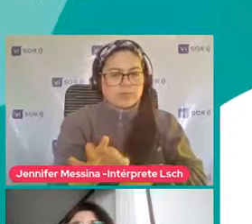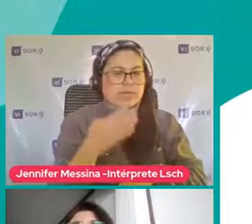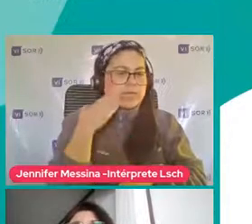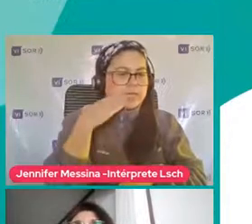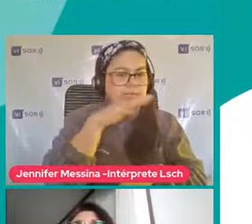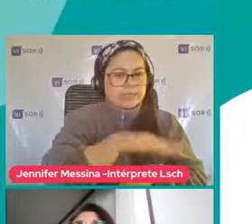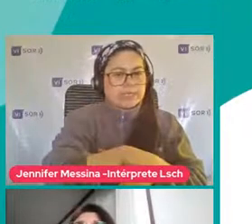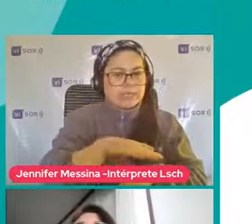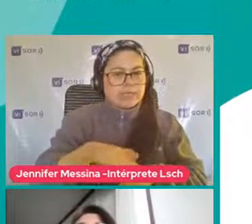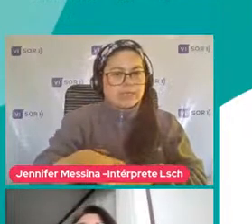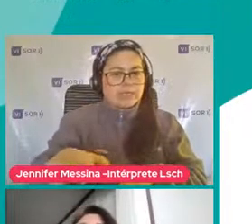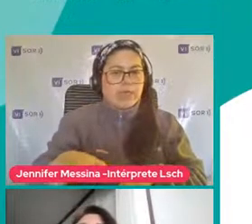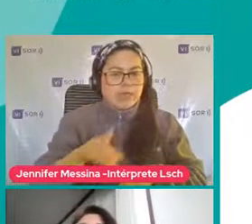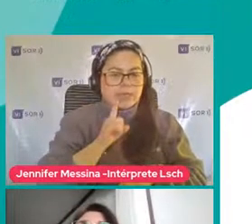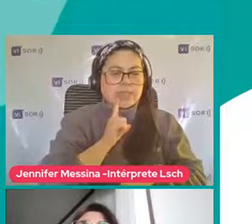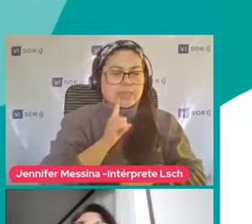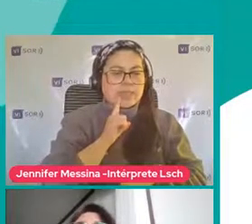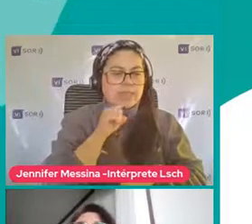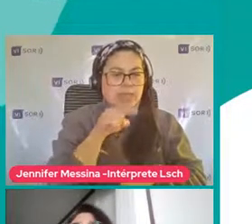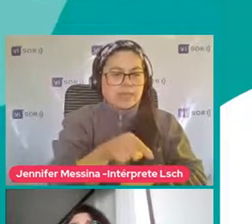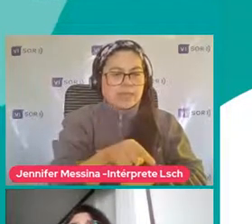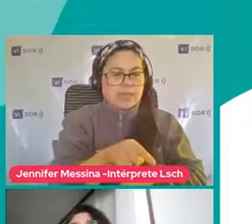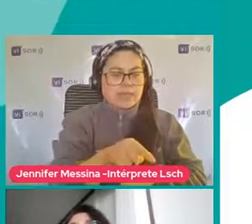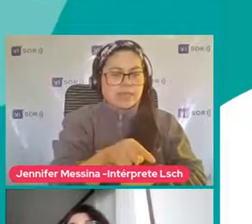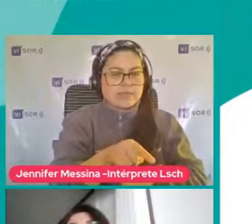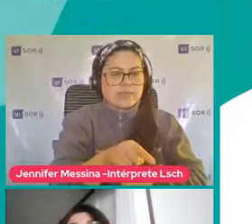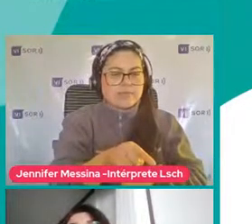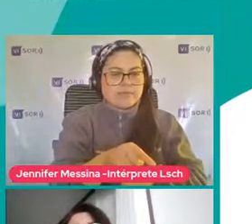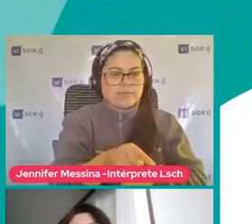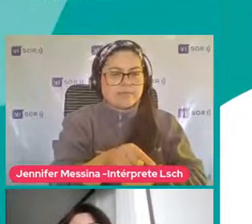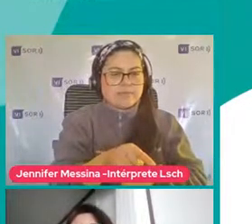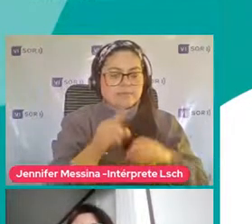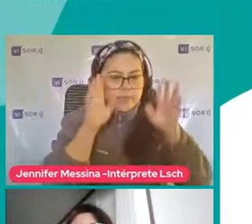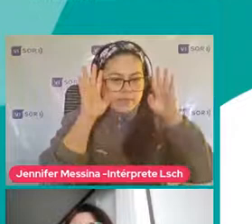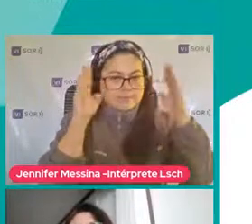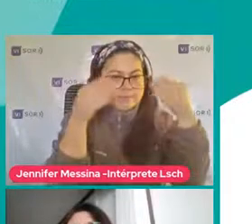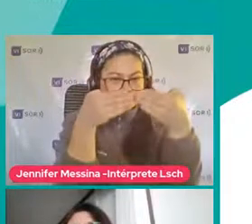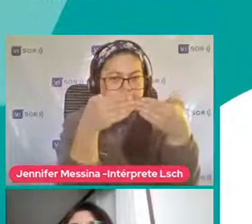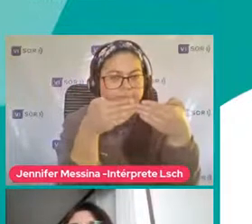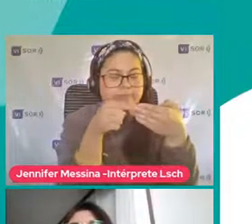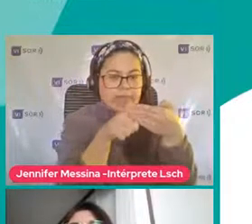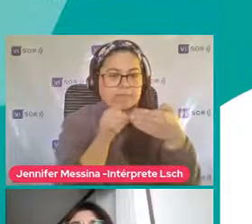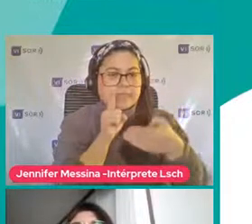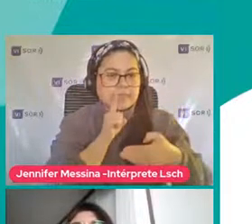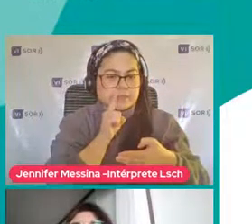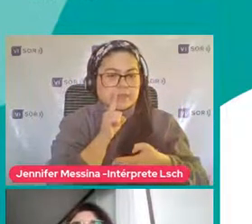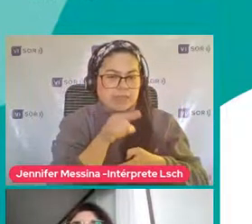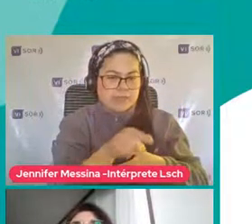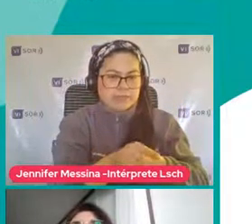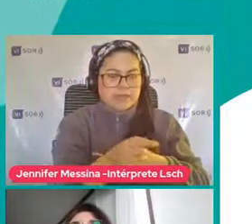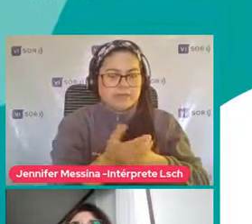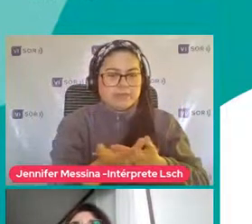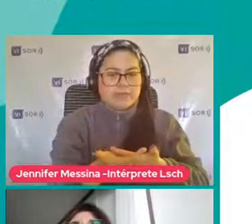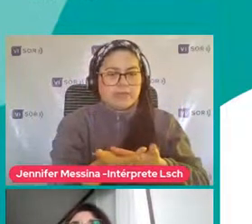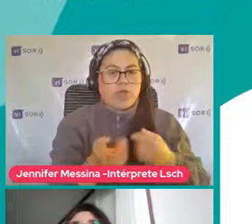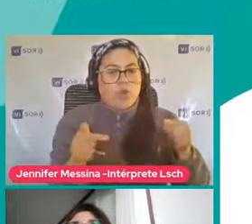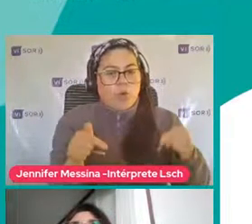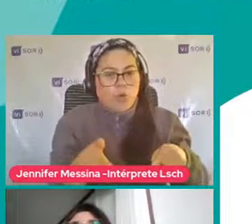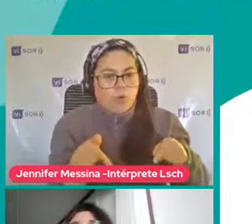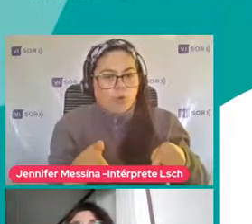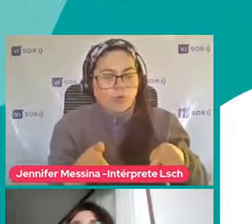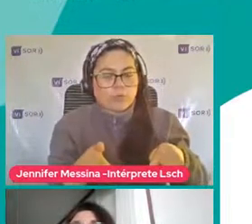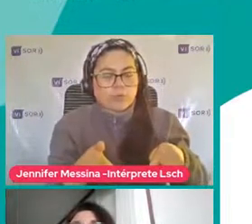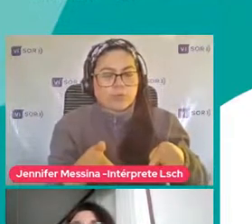Que tienen El diagnóstico Del síndrome Del espectro autista Por lo tanto Hoy día No es Una